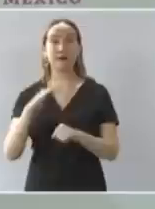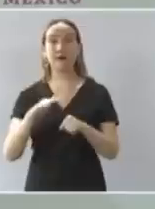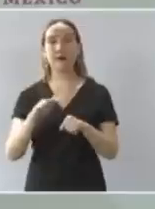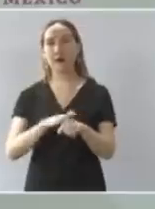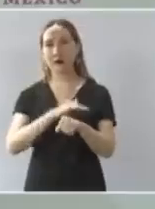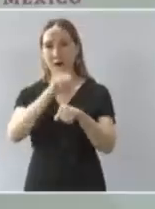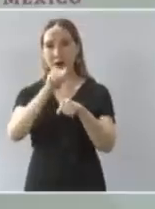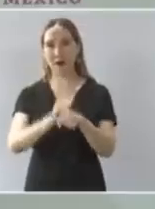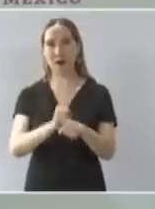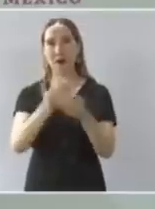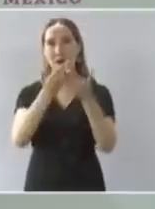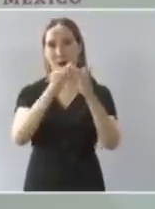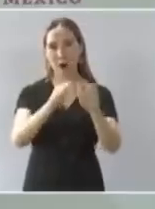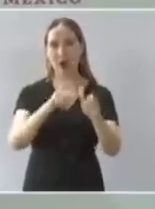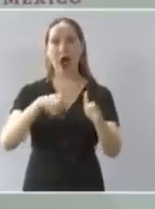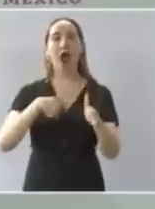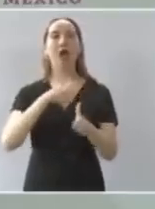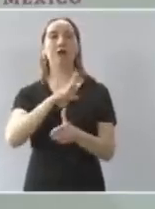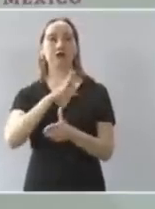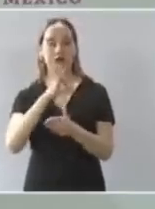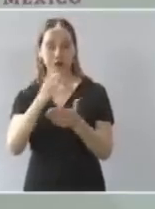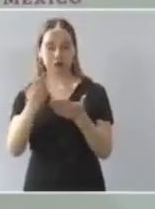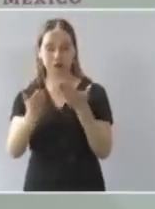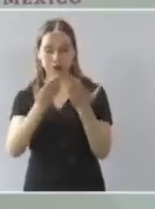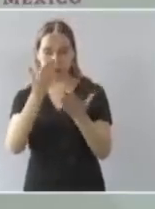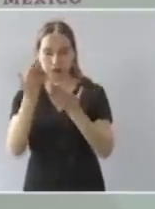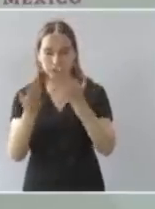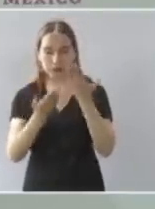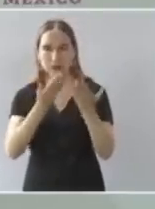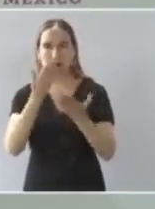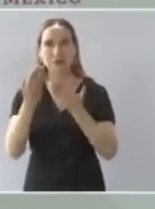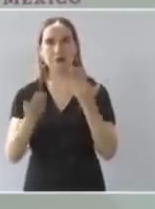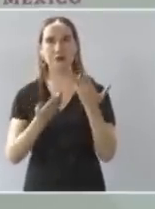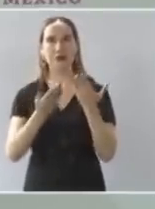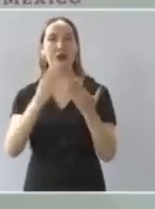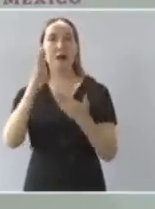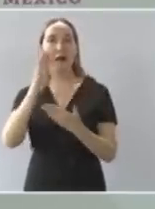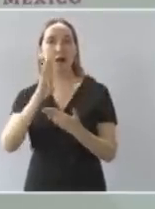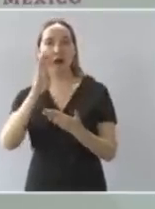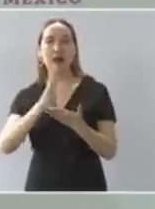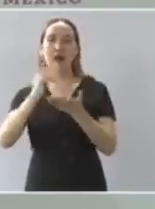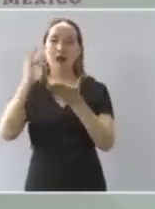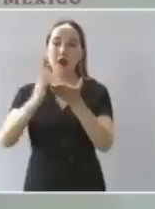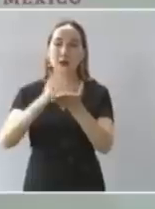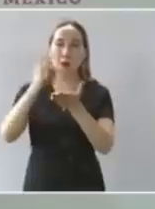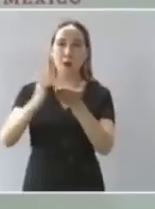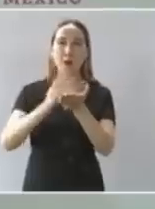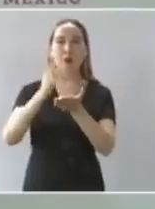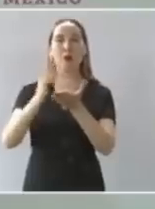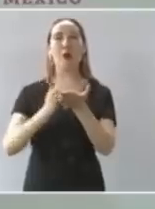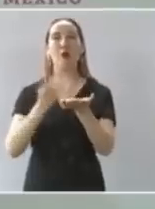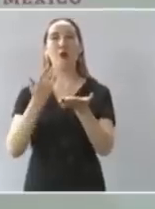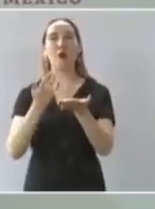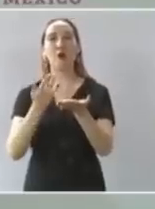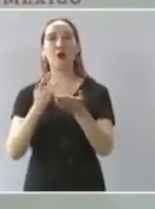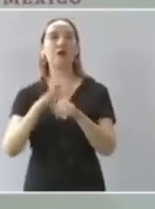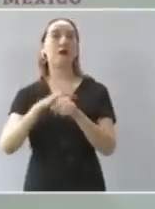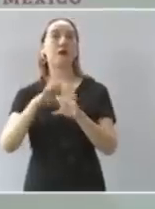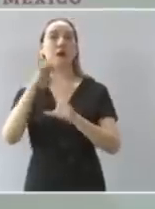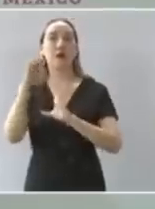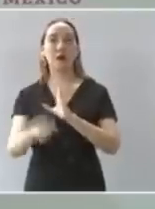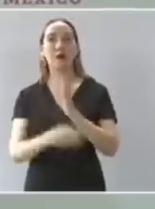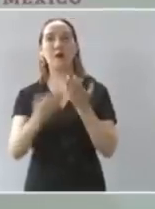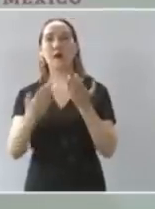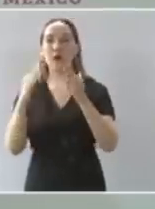viví en la casa del estudiante tabasqueño nos pagaban el hospedaje nos daban de comer